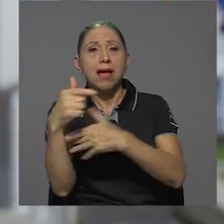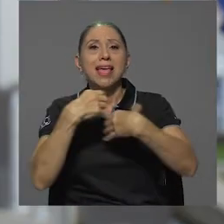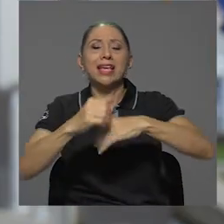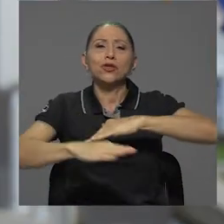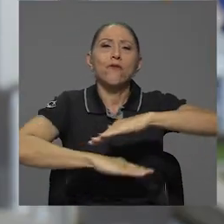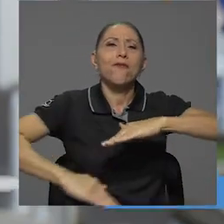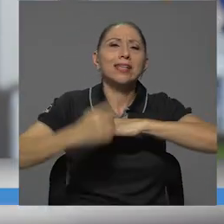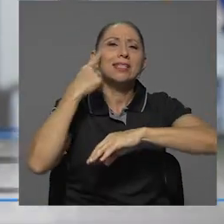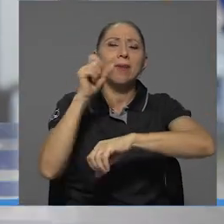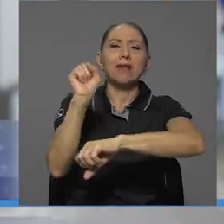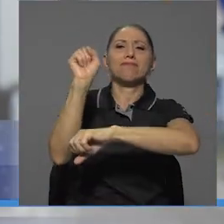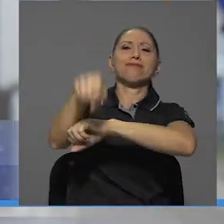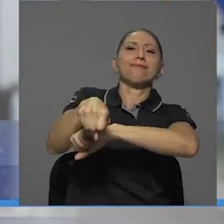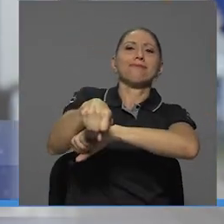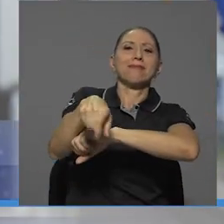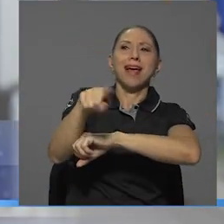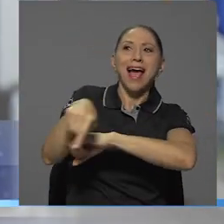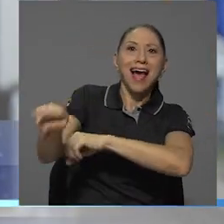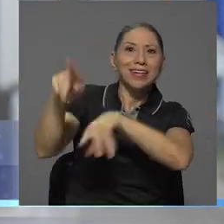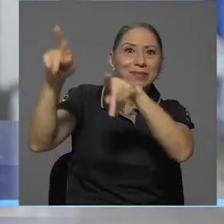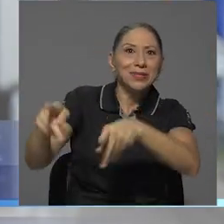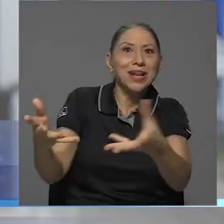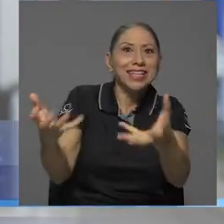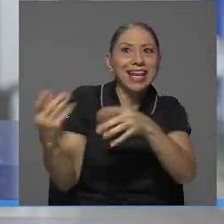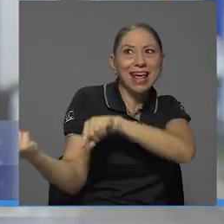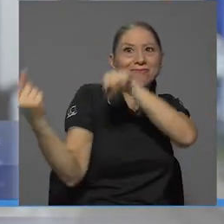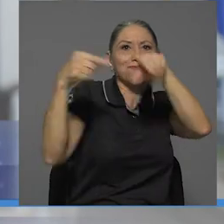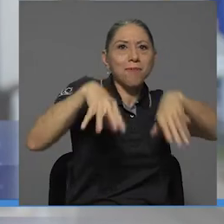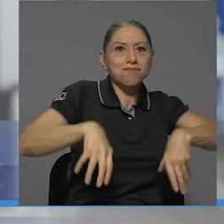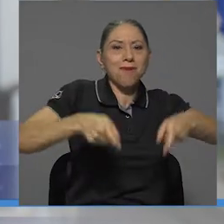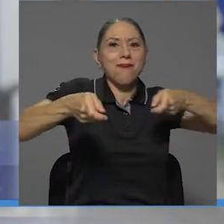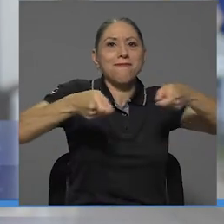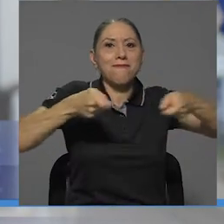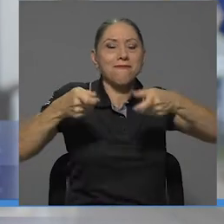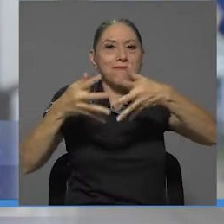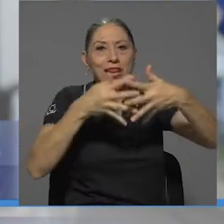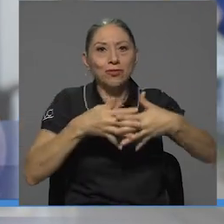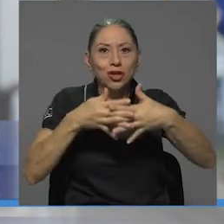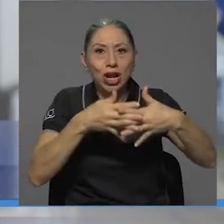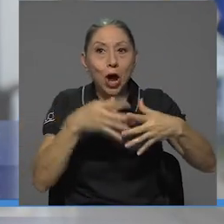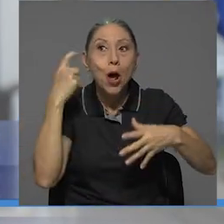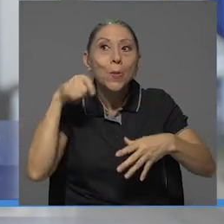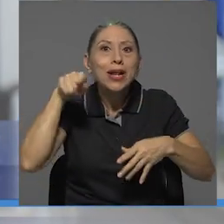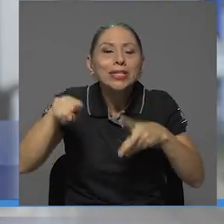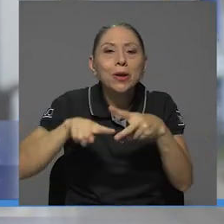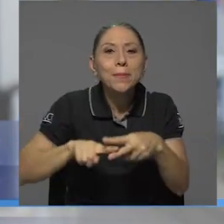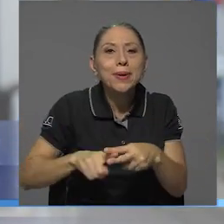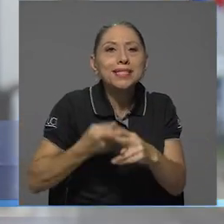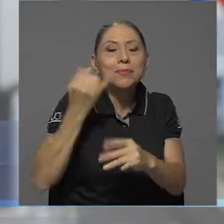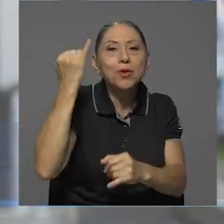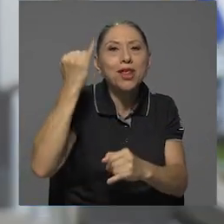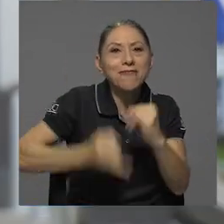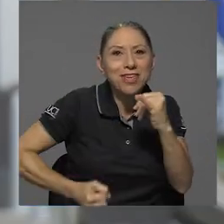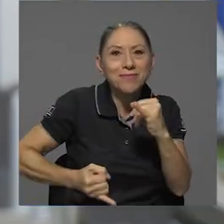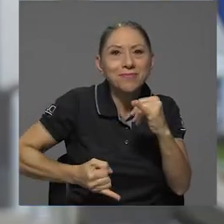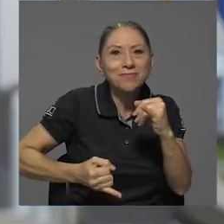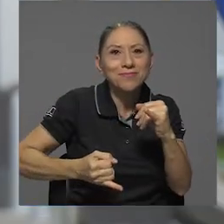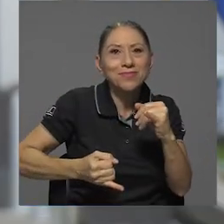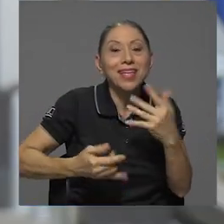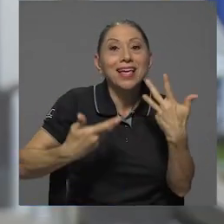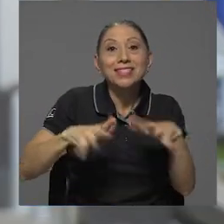la derrota filigustera, ya que marcó el principio del fin a las tropas